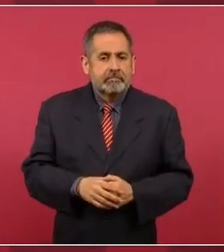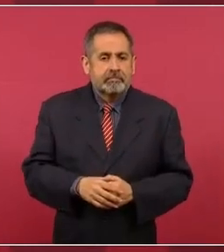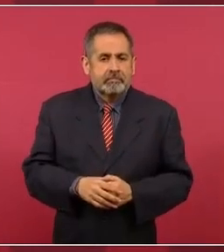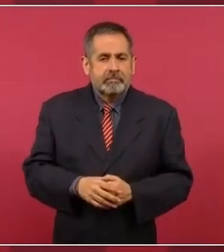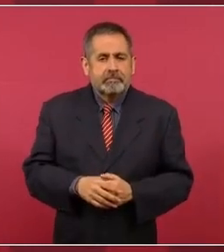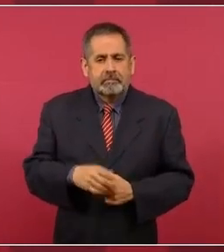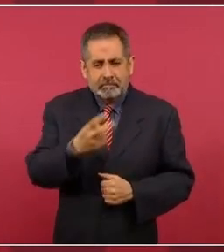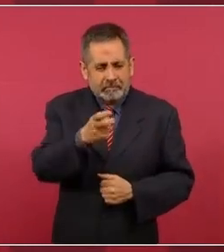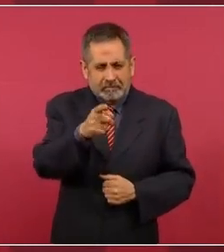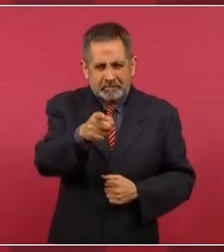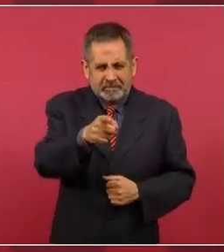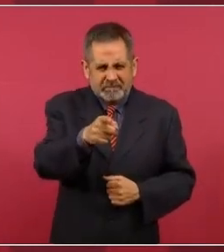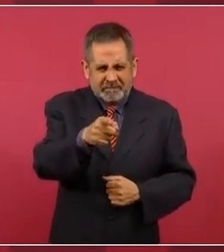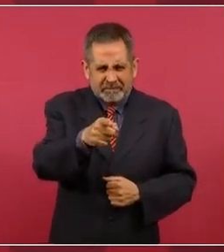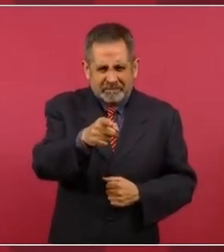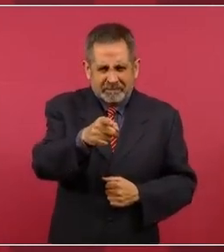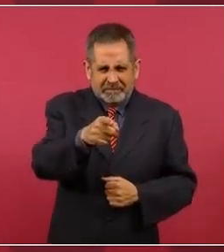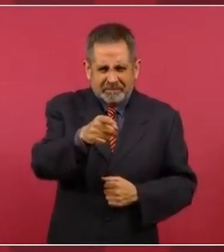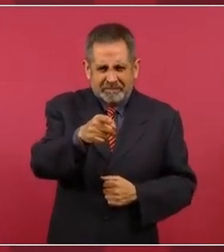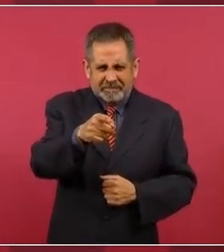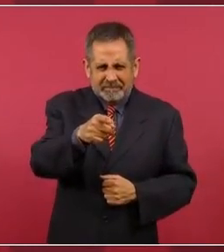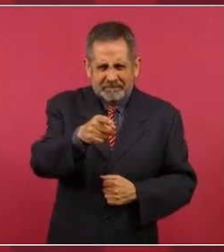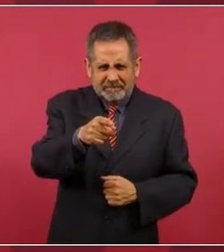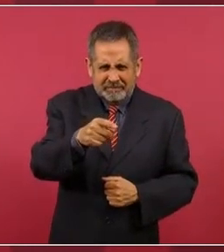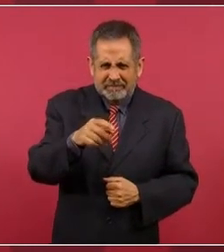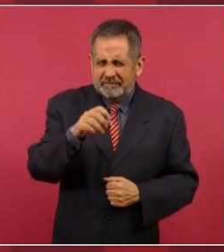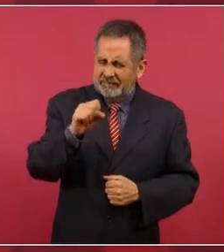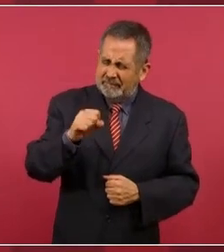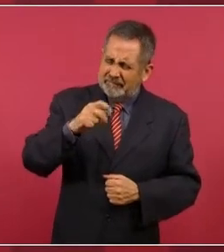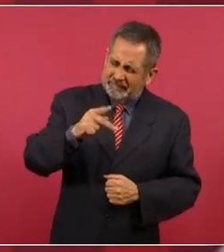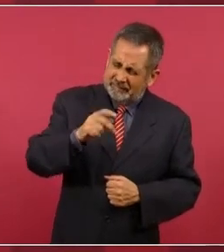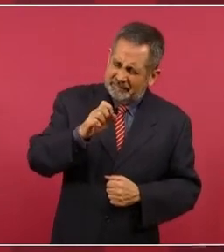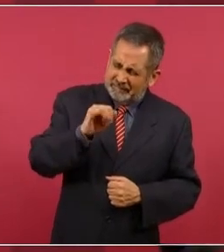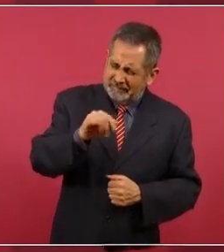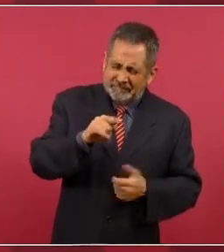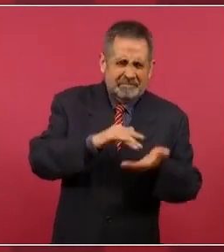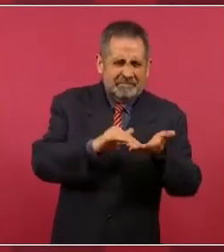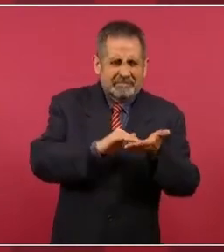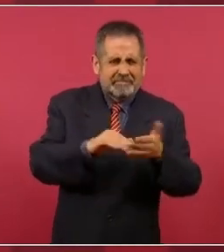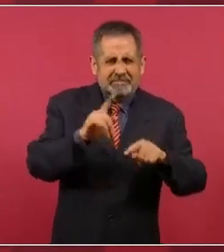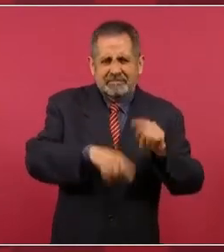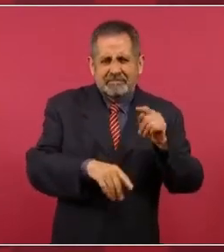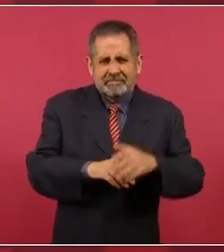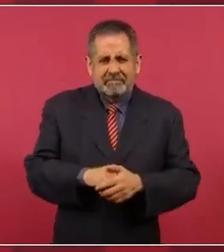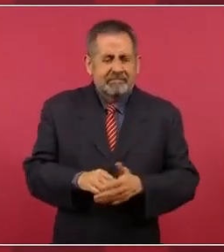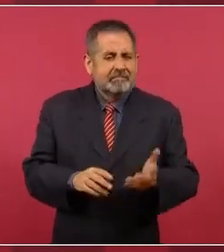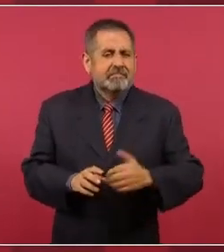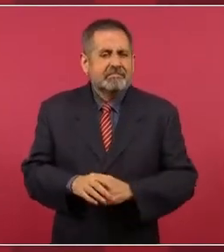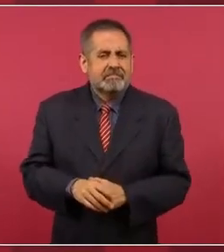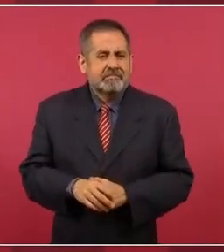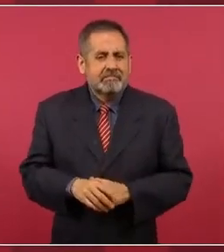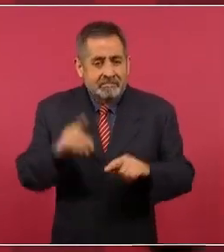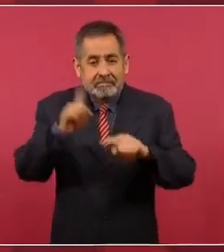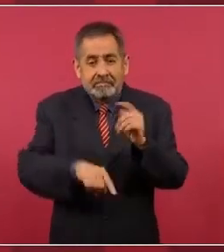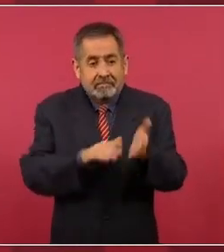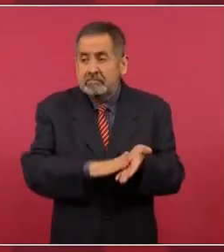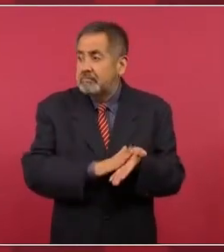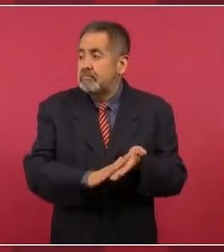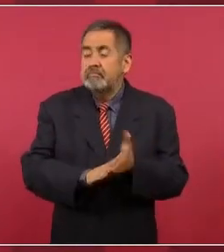¿es qué? Espey, espey, espey, la voy a decir, lo borraron,